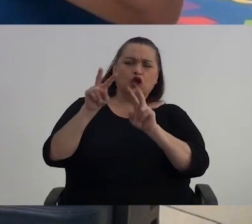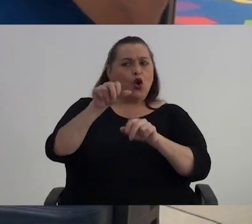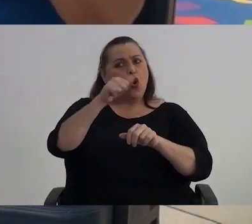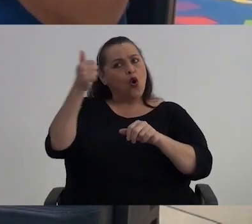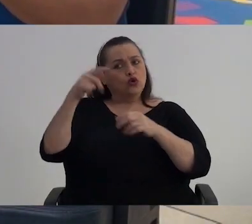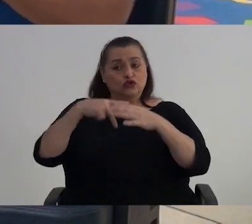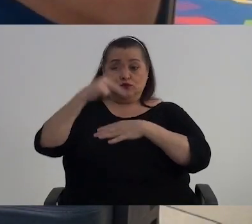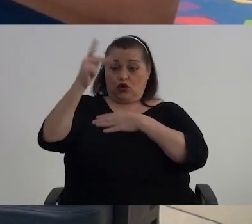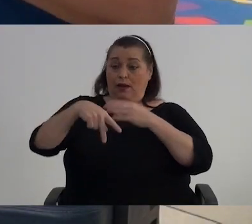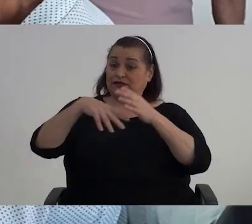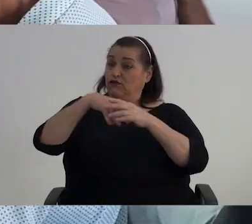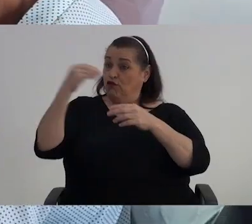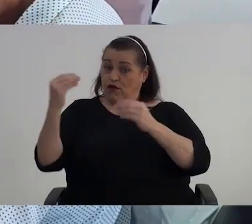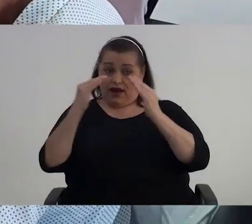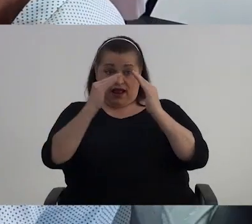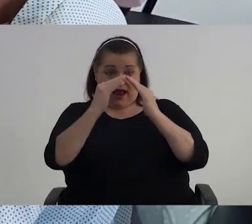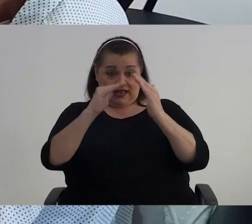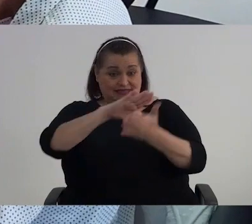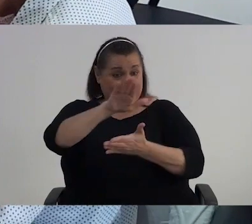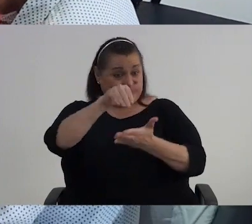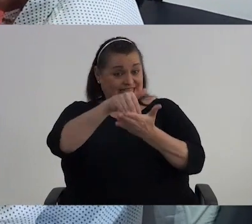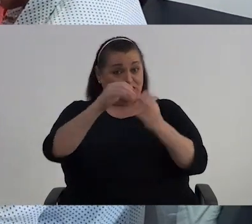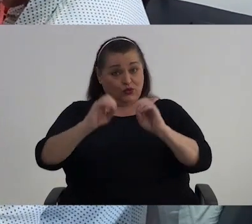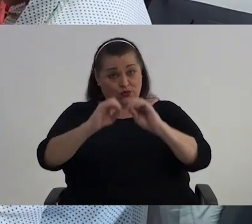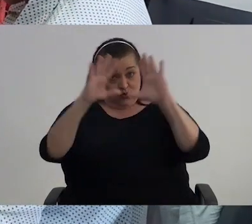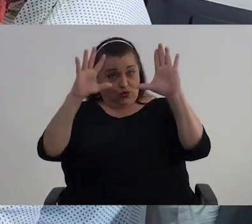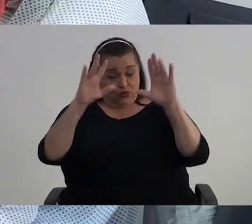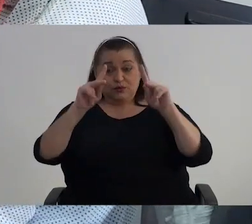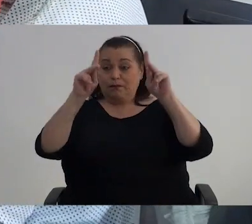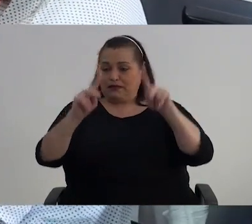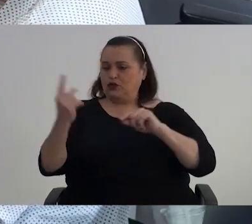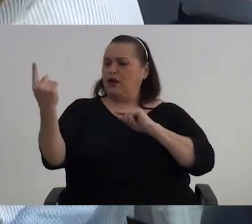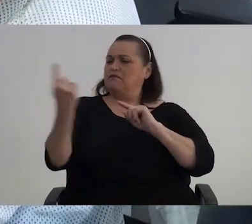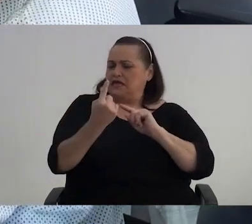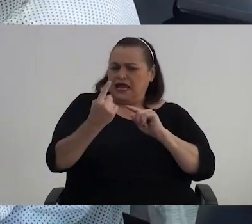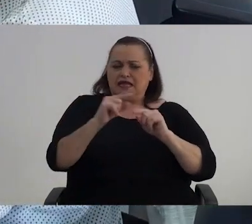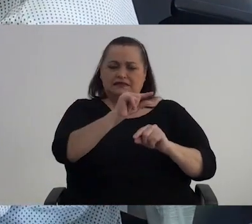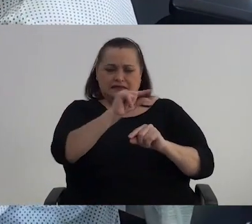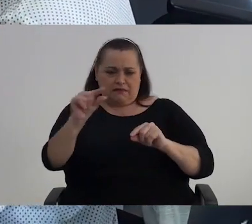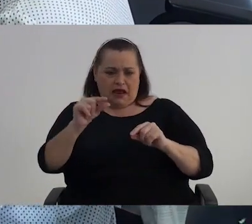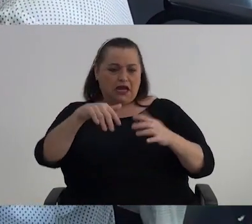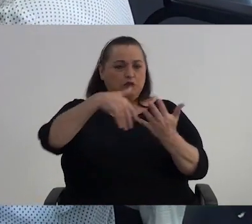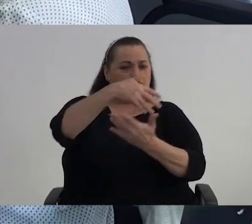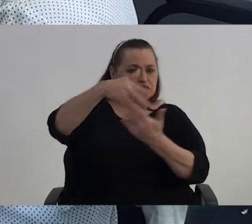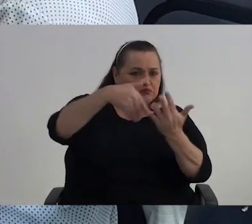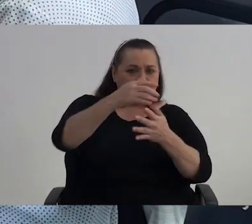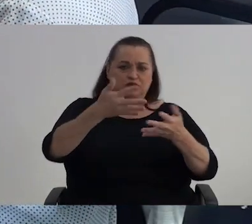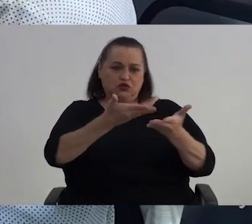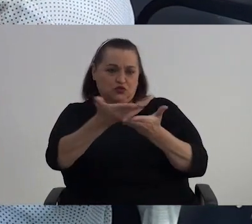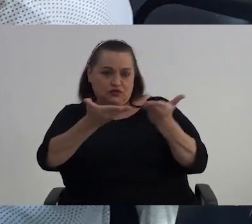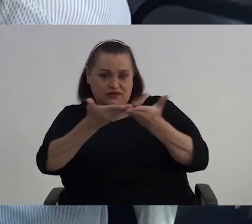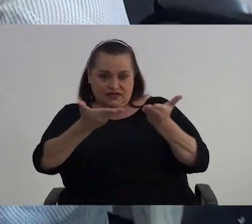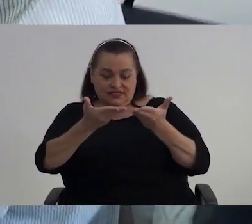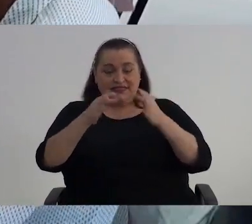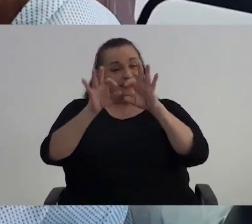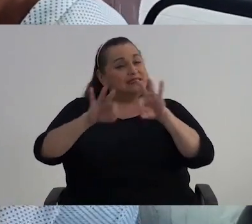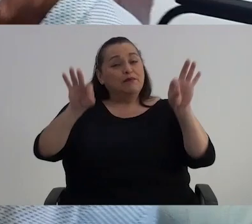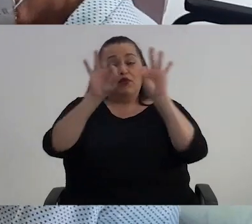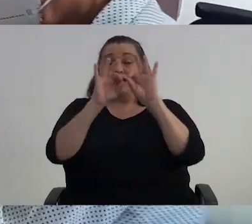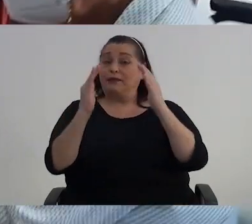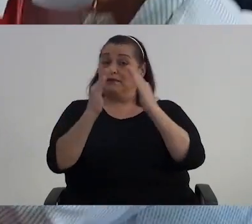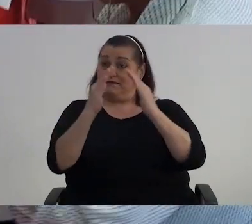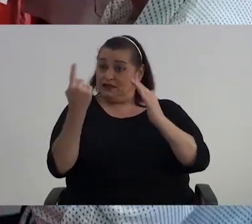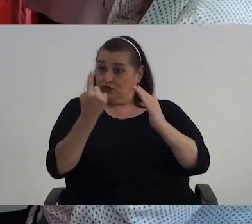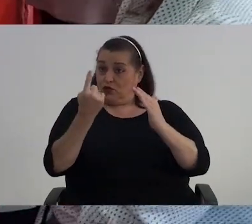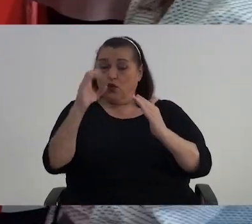programas externos Como los centros diurnos En donde las personas pueden venir entre semana Para que socialicen Entonces, muy importante Si vivimos